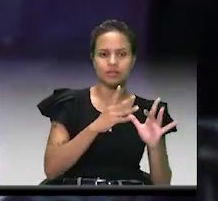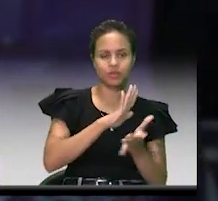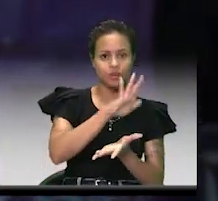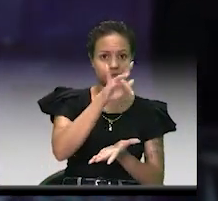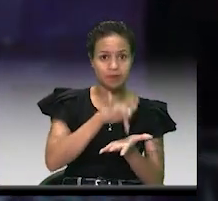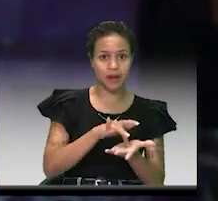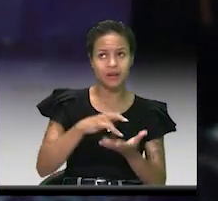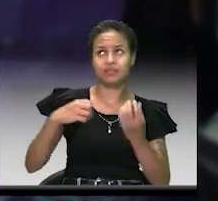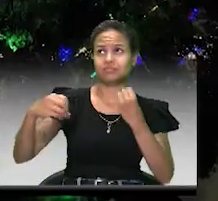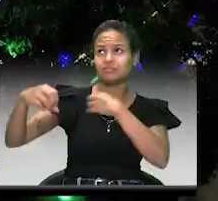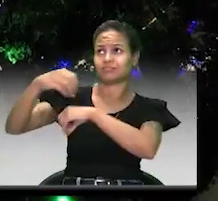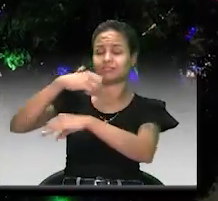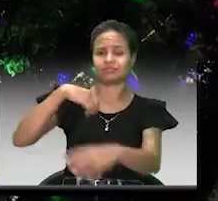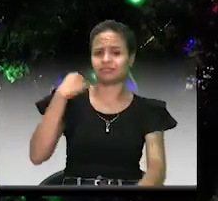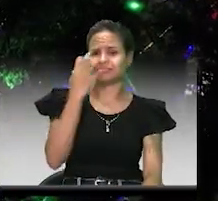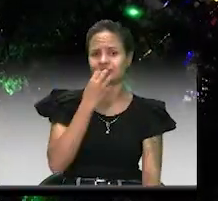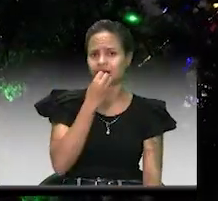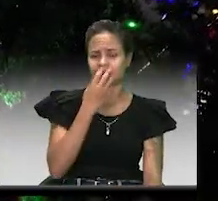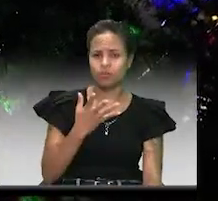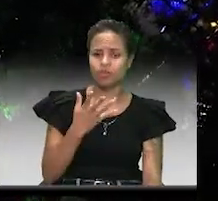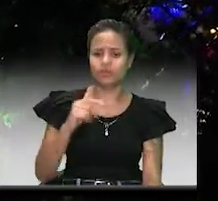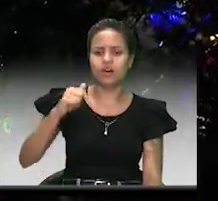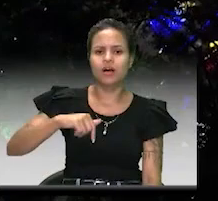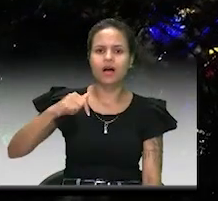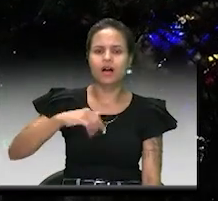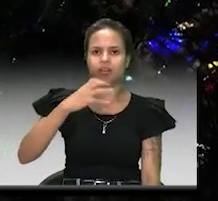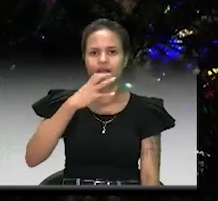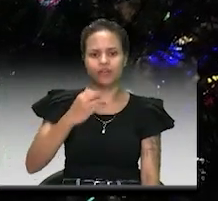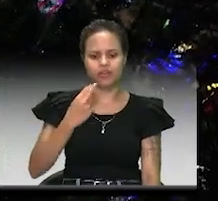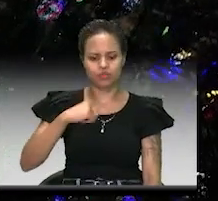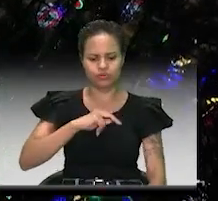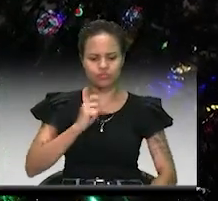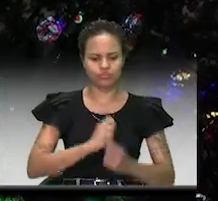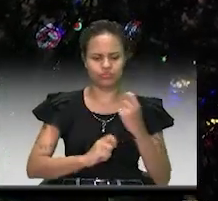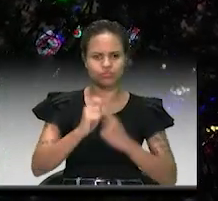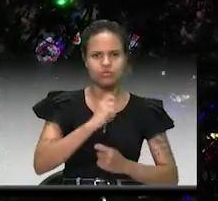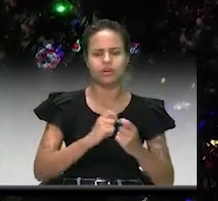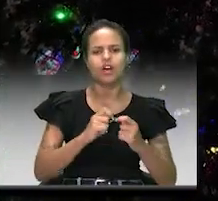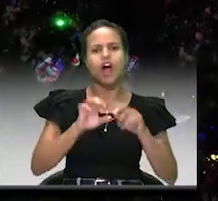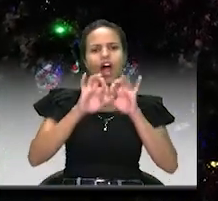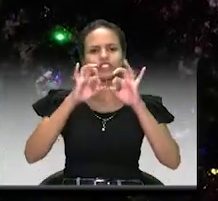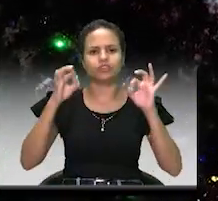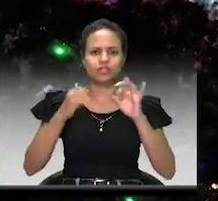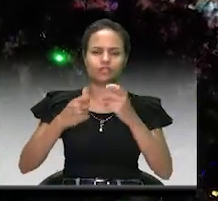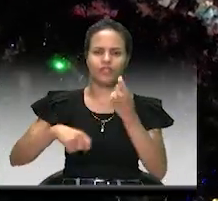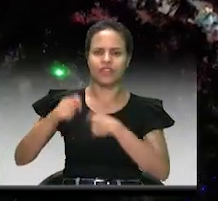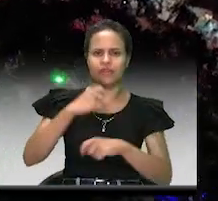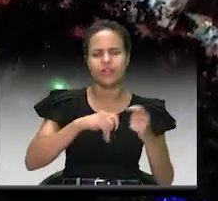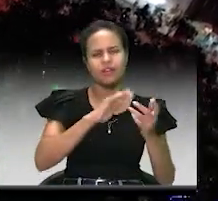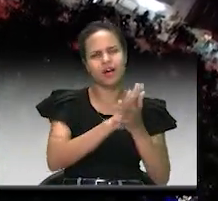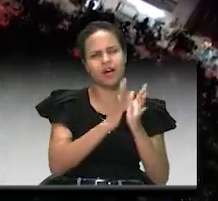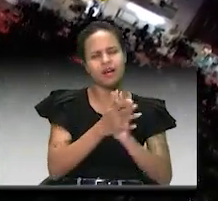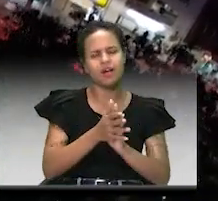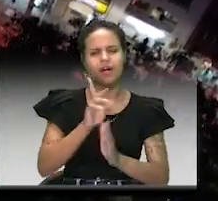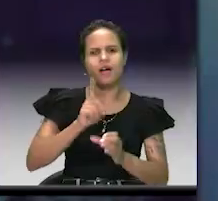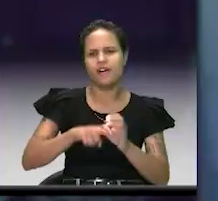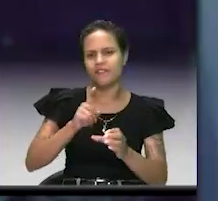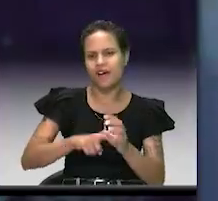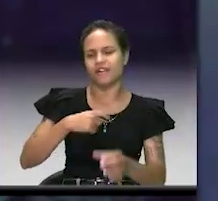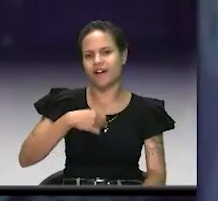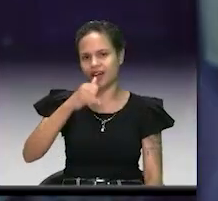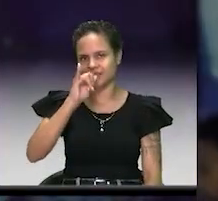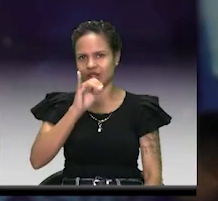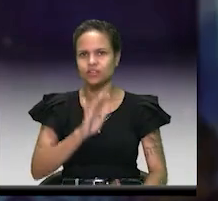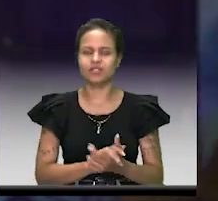alumbrados, vendiendo nuestro emprendimiento, son chorizos acompañados de arepa, papa y gaseosa. Muchas gracias